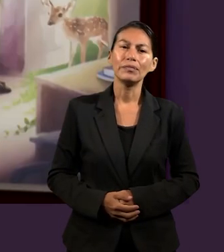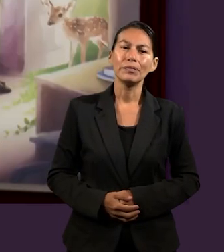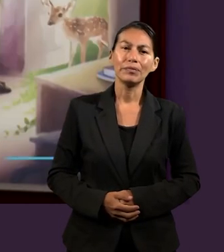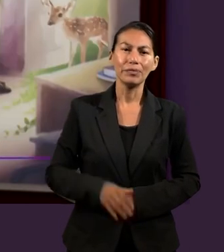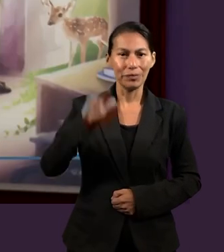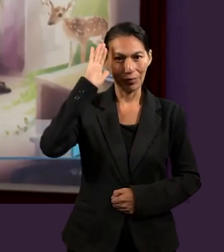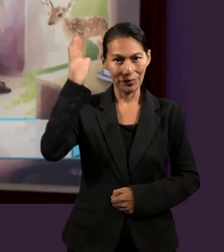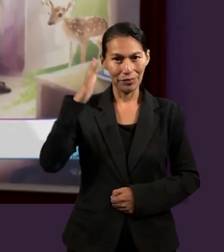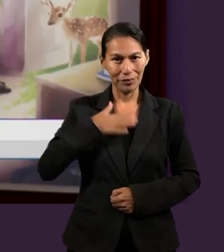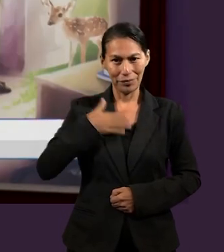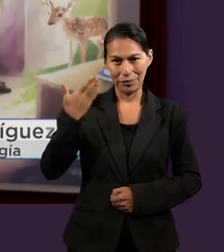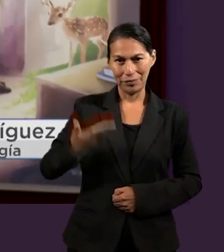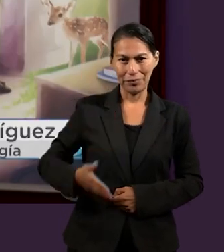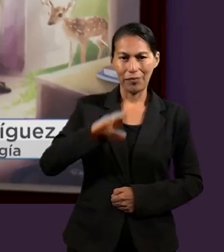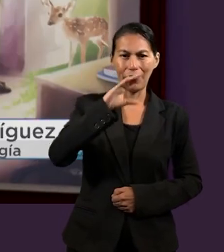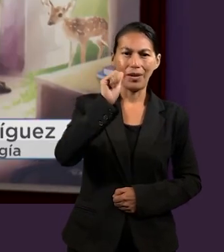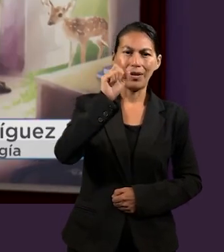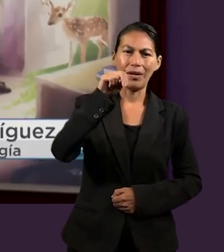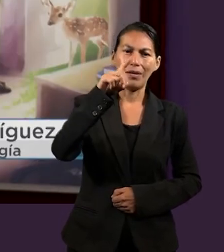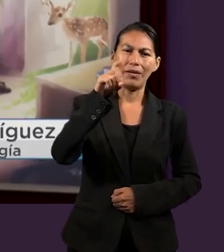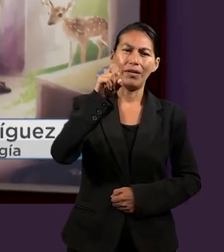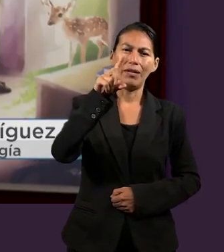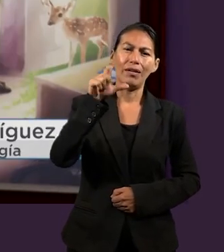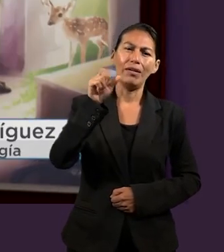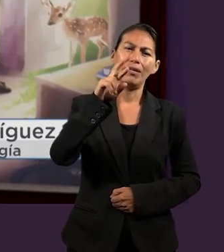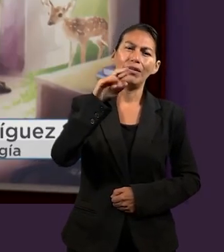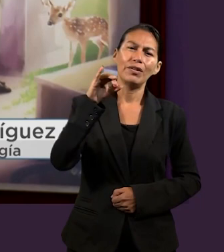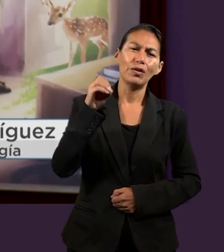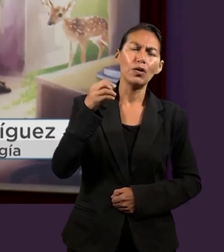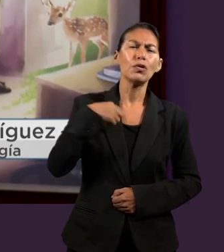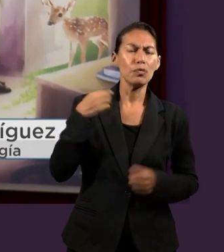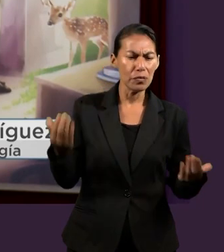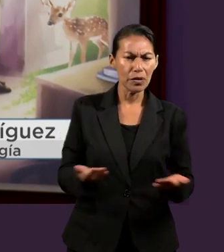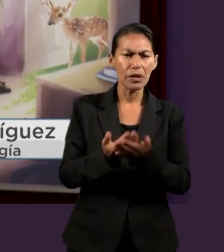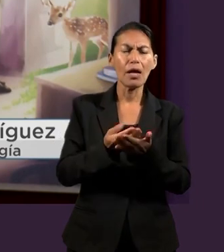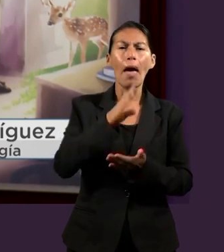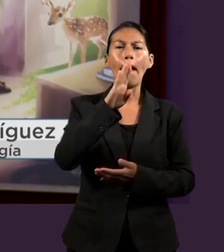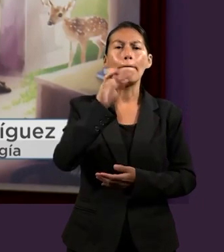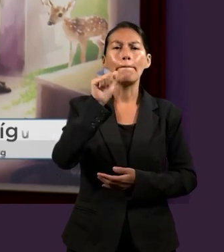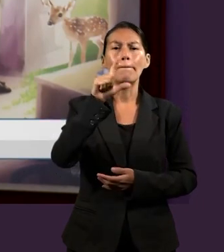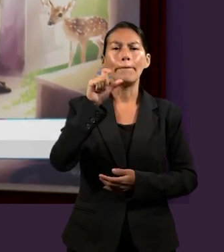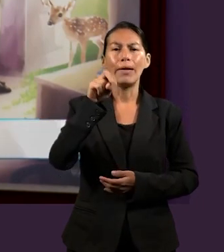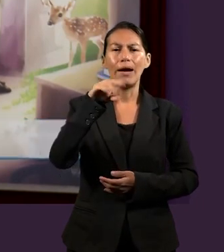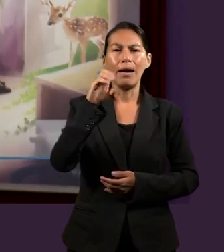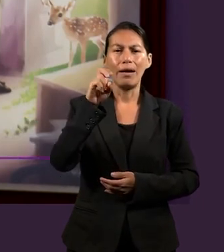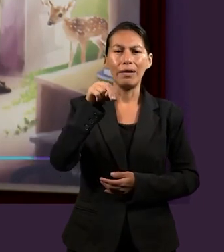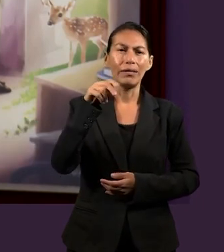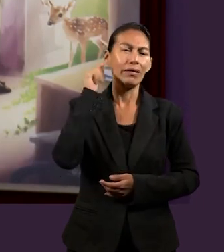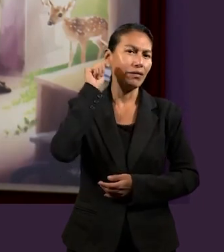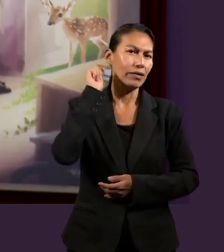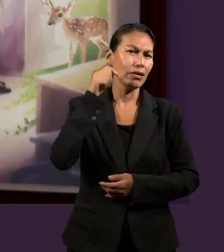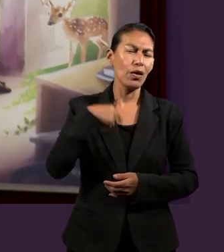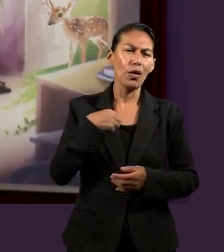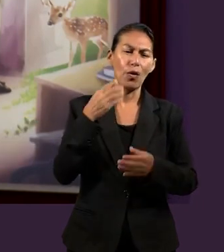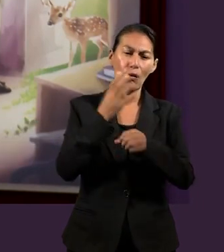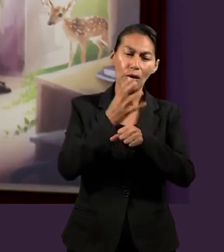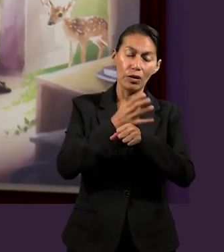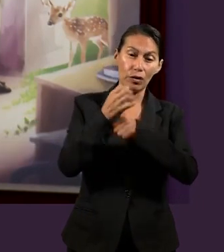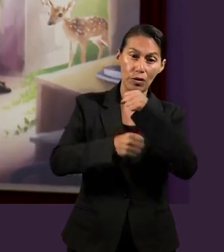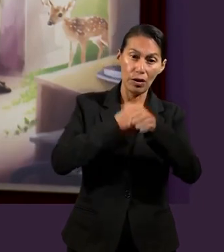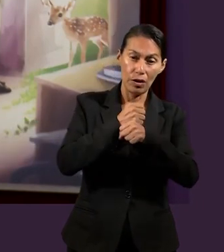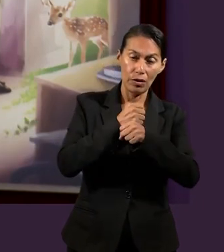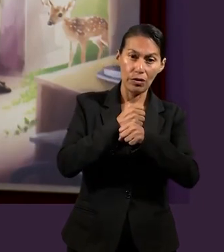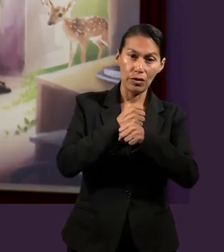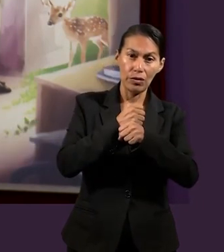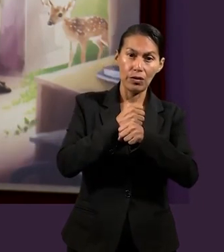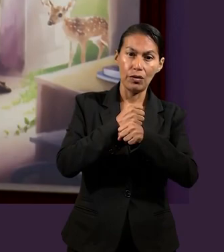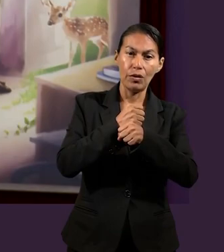¿Qué tal? Mi nombre es Candelayo Rodríguez Contreras. Soy de Balancán, Tabasco y estudio el cuarto año de la